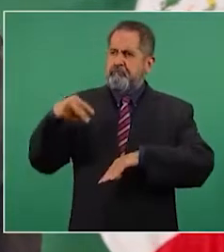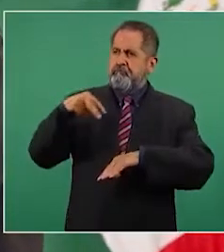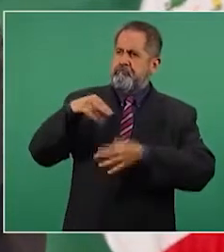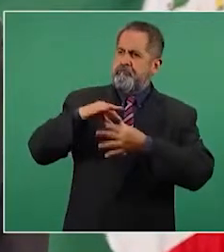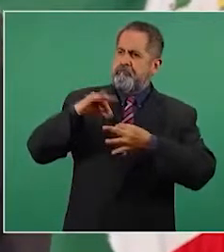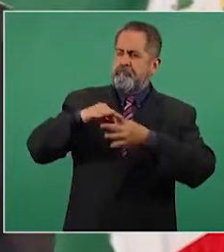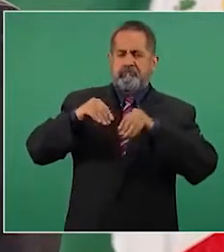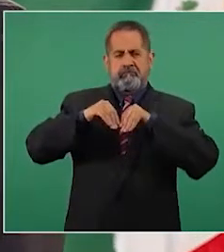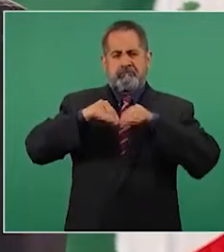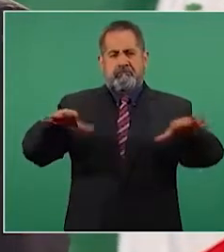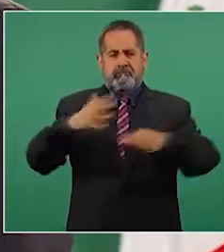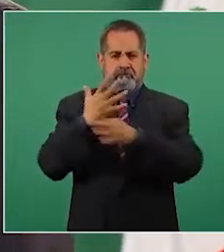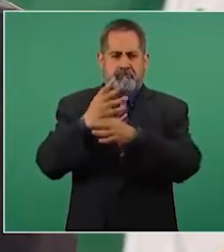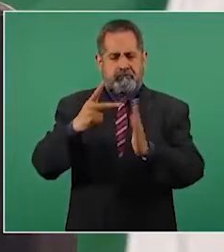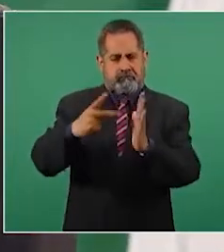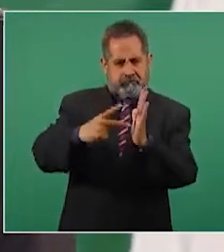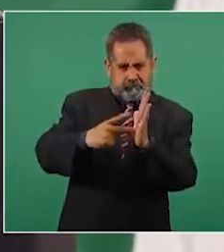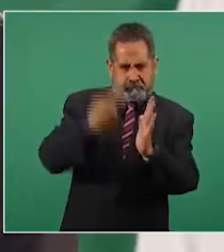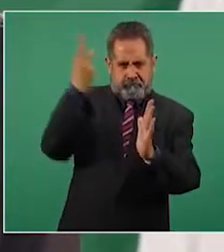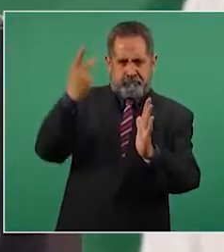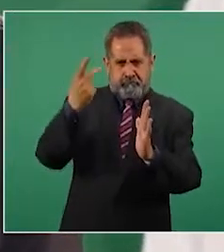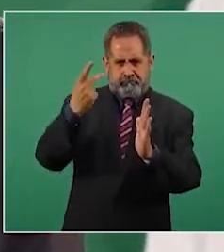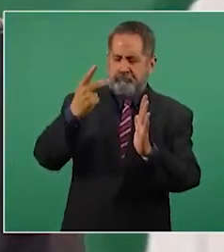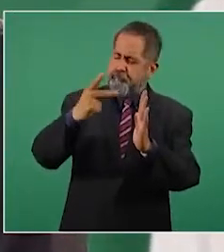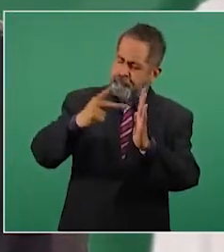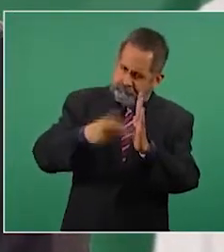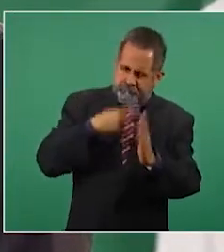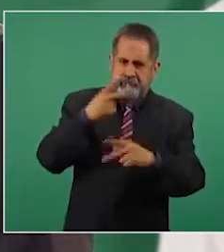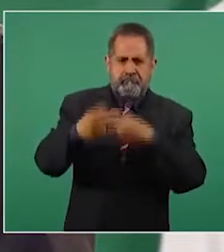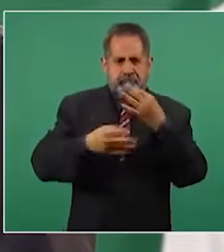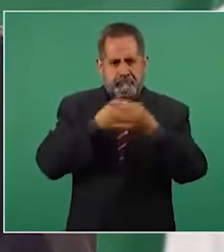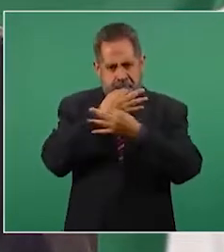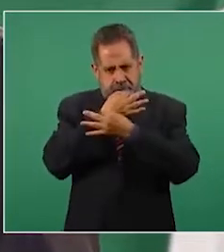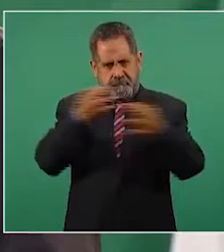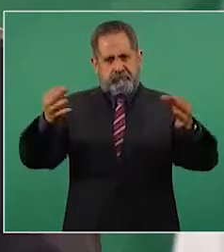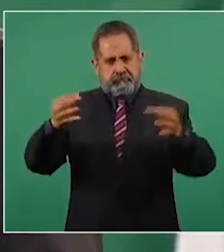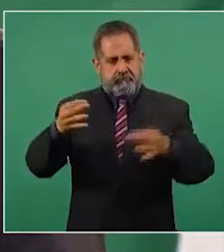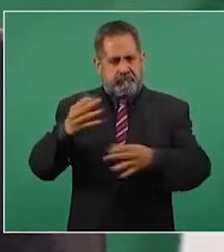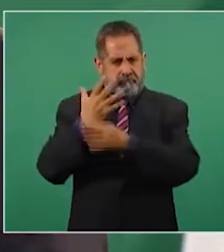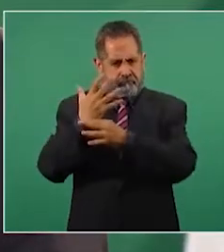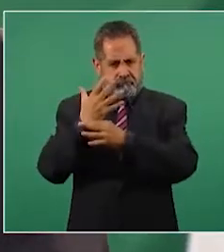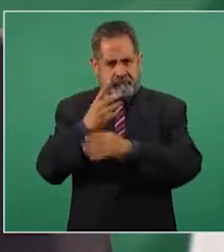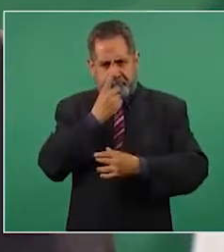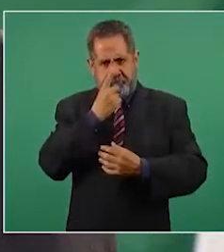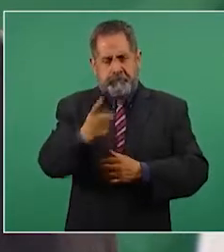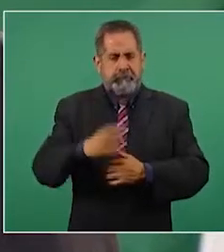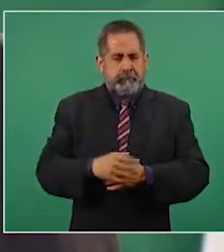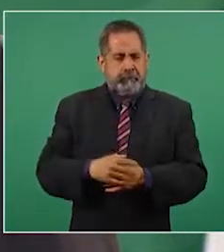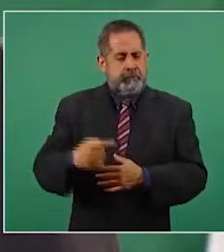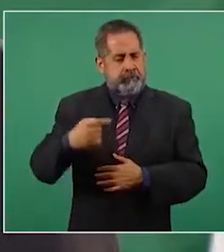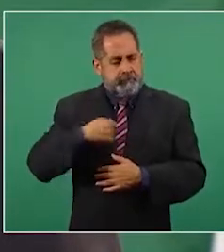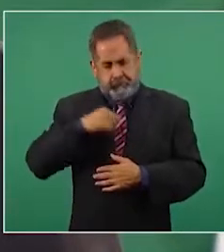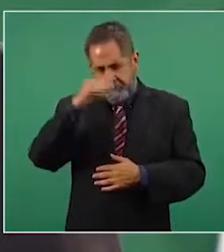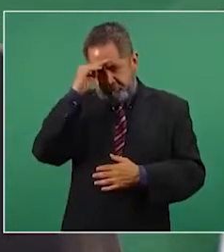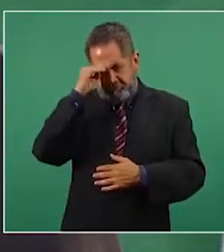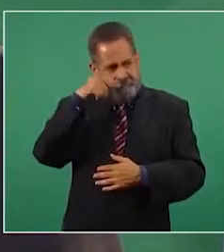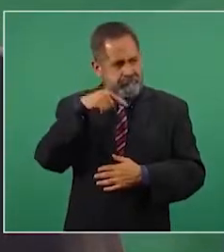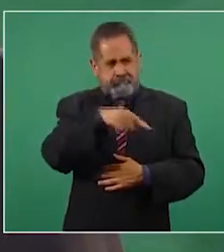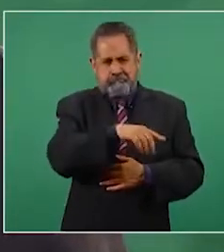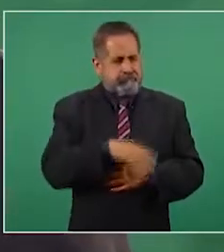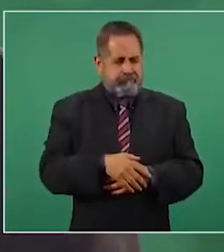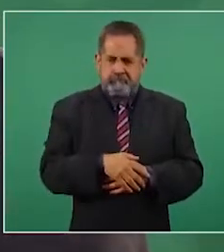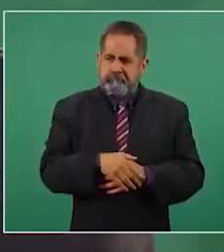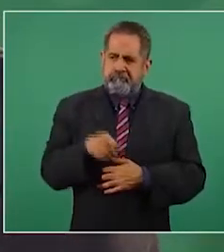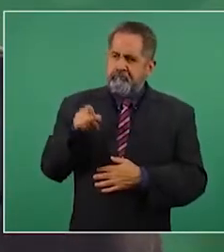Gracias, presidente. Repito, considero que es un golpe a la